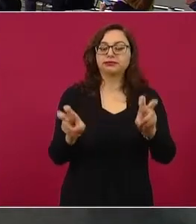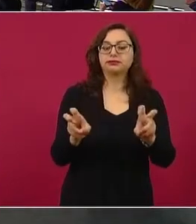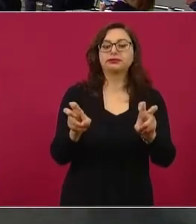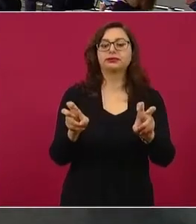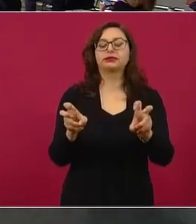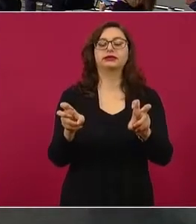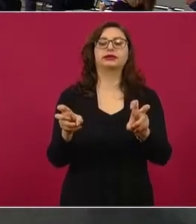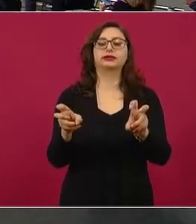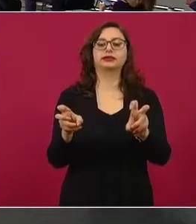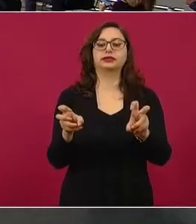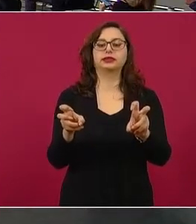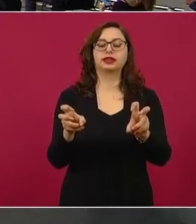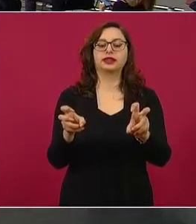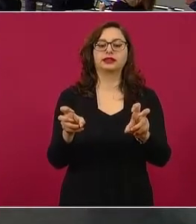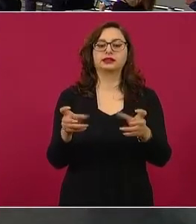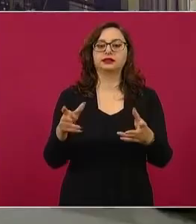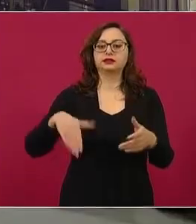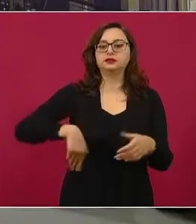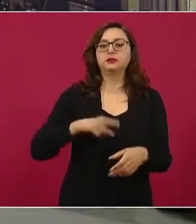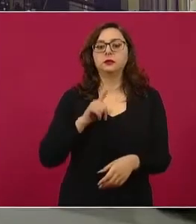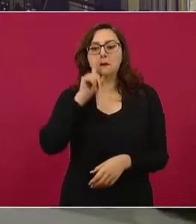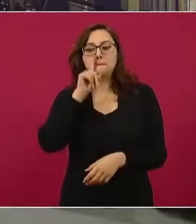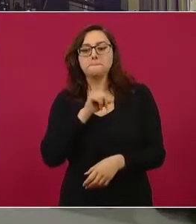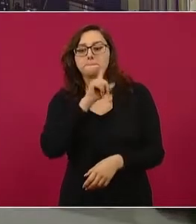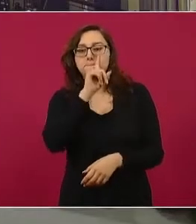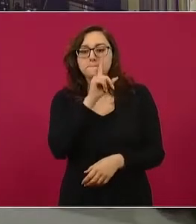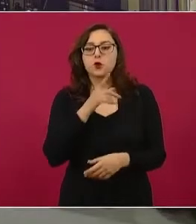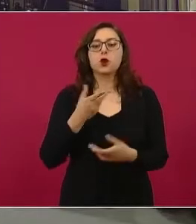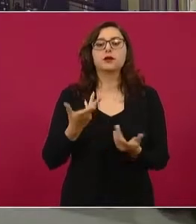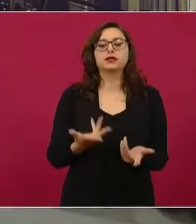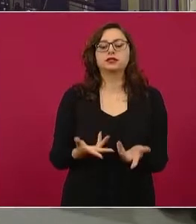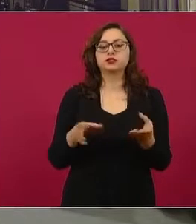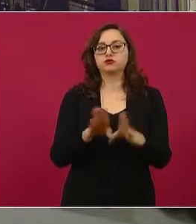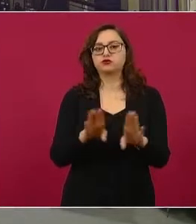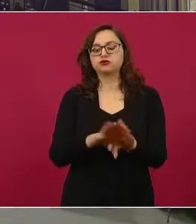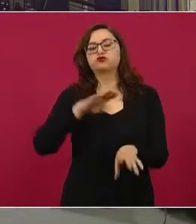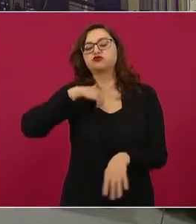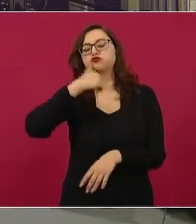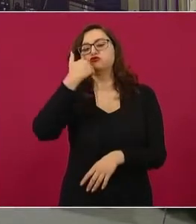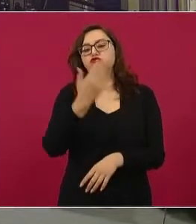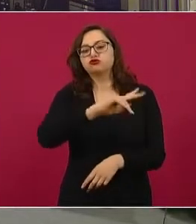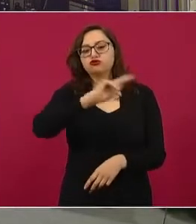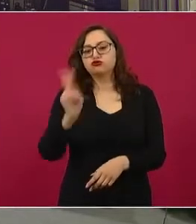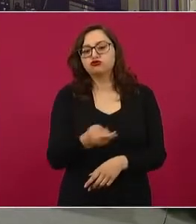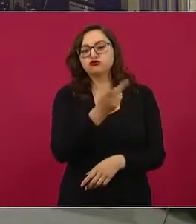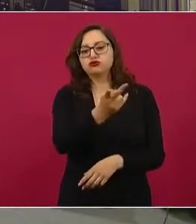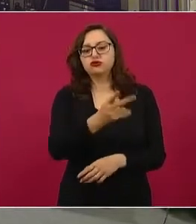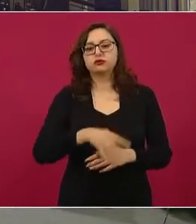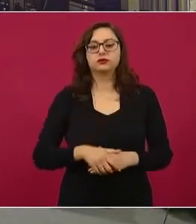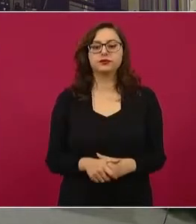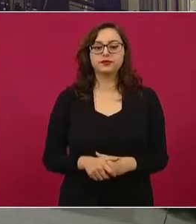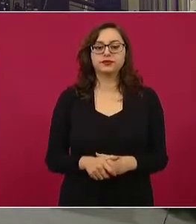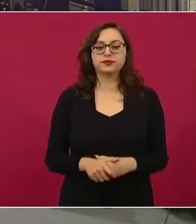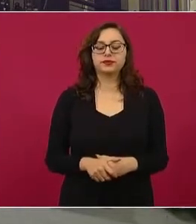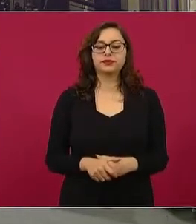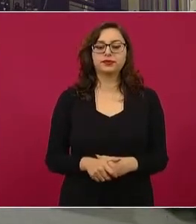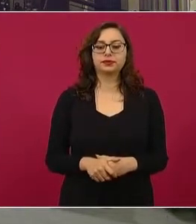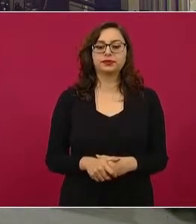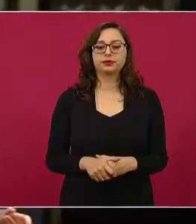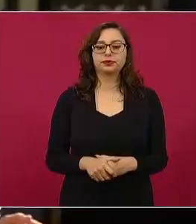decir el doctor Hugo López-Gatell, preguntar. de acuerdo a lo que usted encabeza